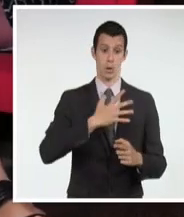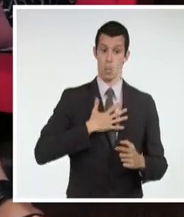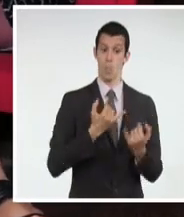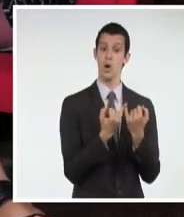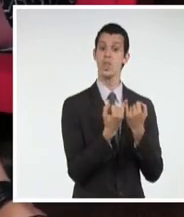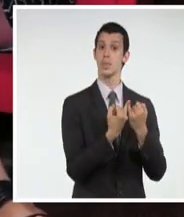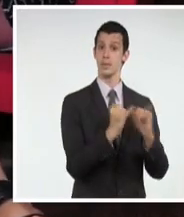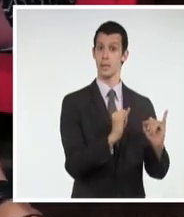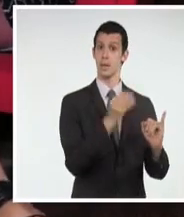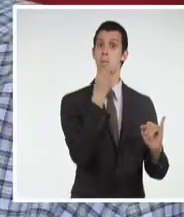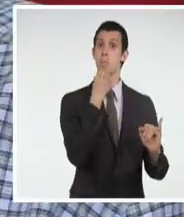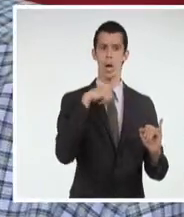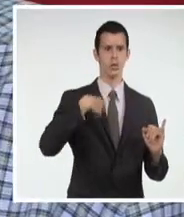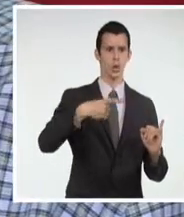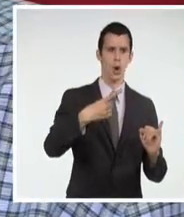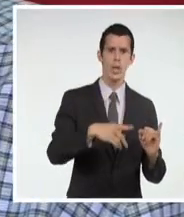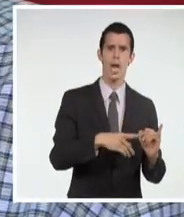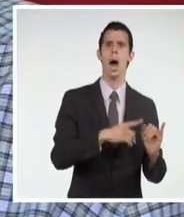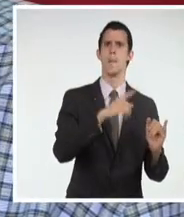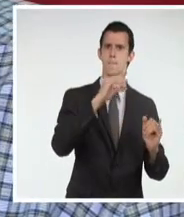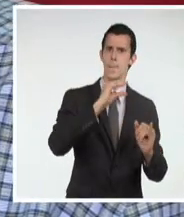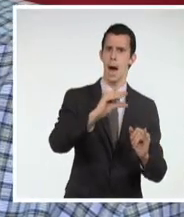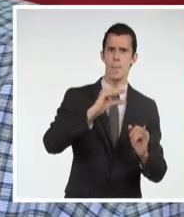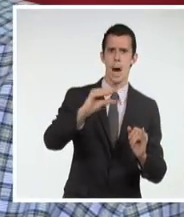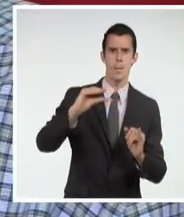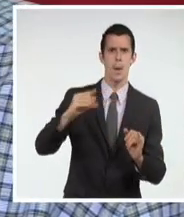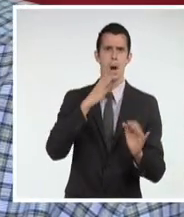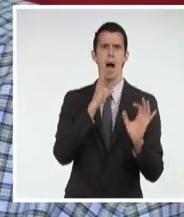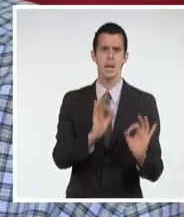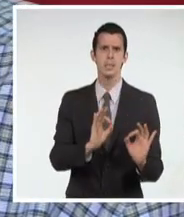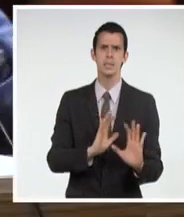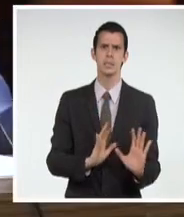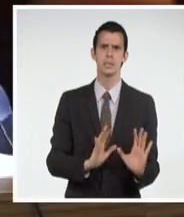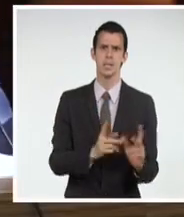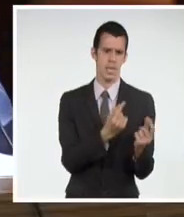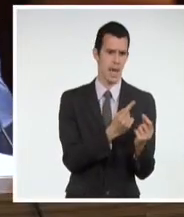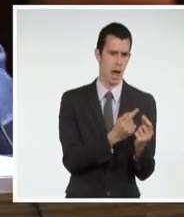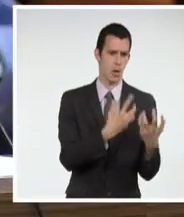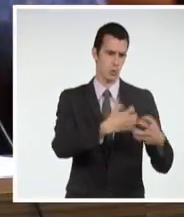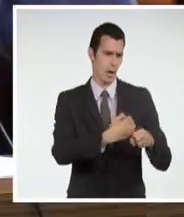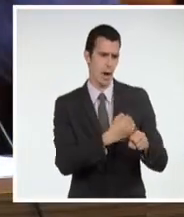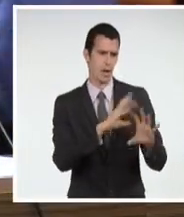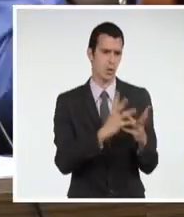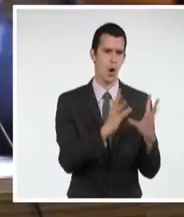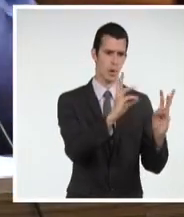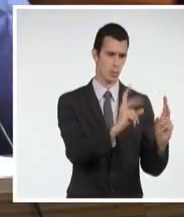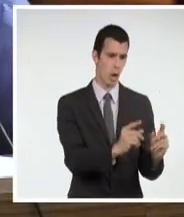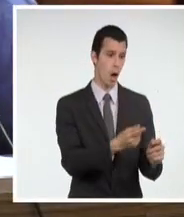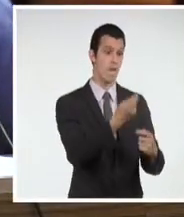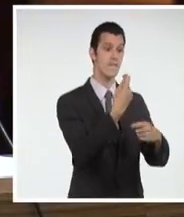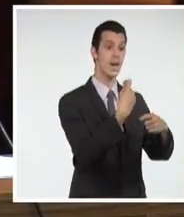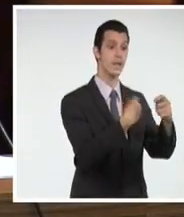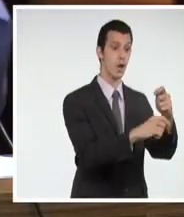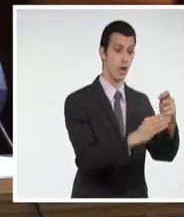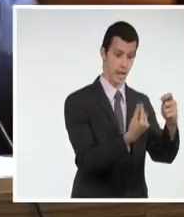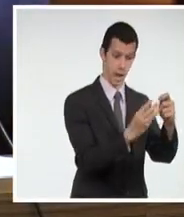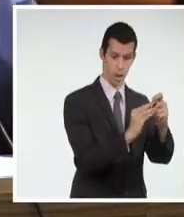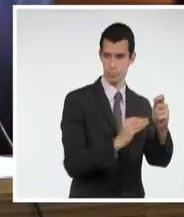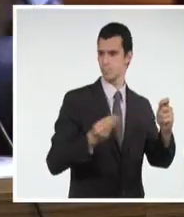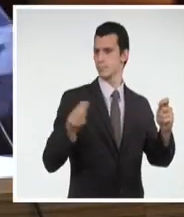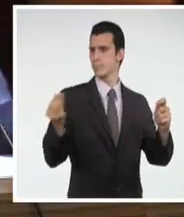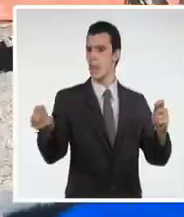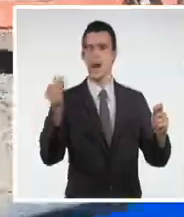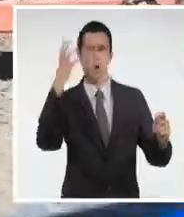Pagar todos los días y tener su dinero. Todos tienen que hacerlo igual y vamos a ver entonces quién es más eficiente,